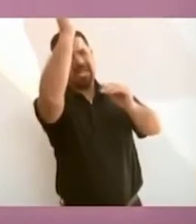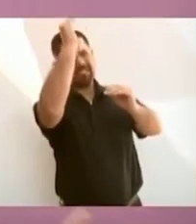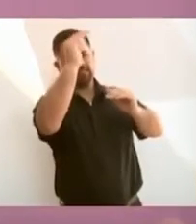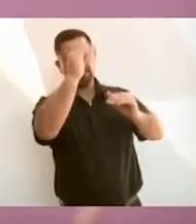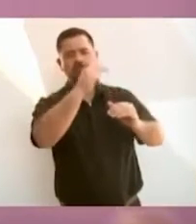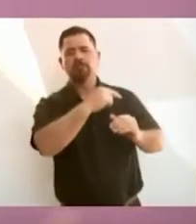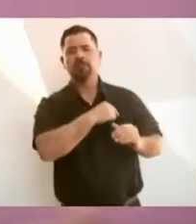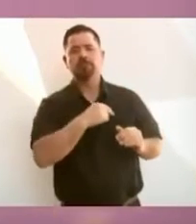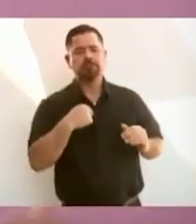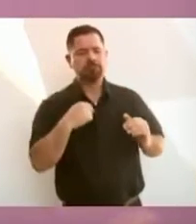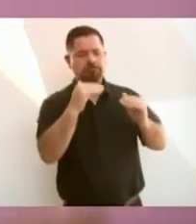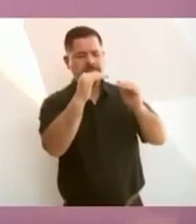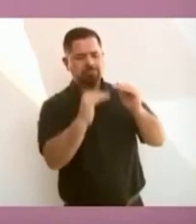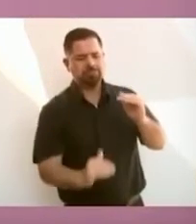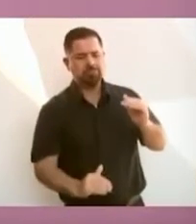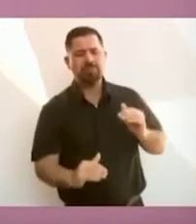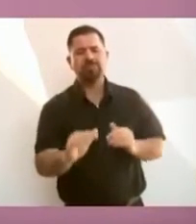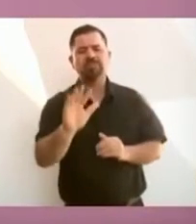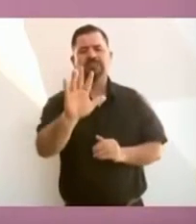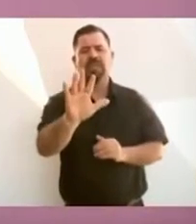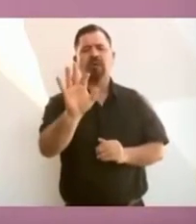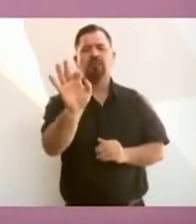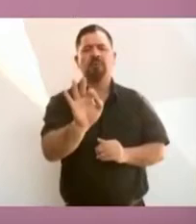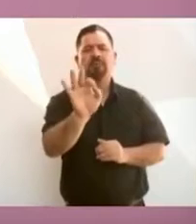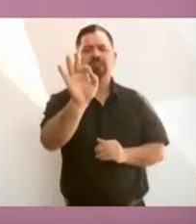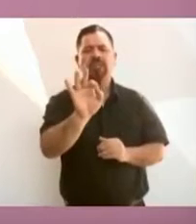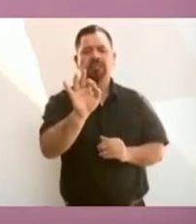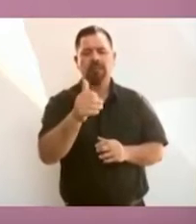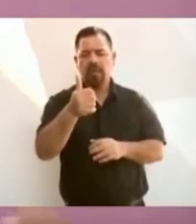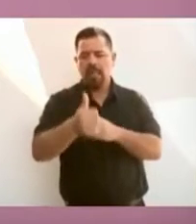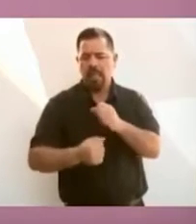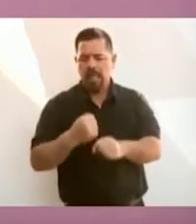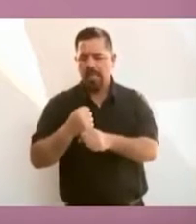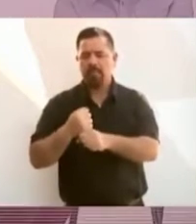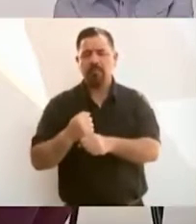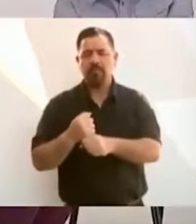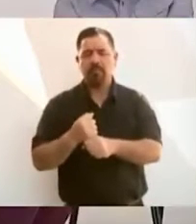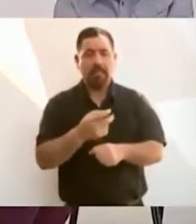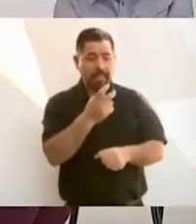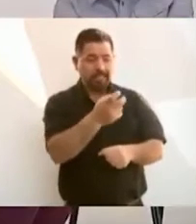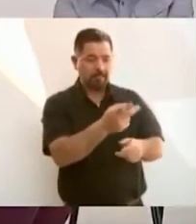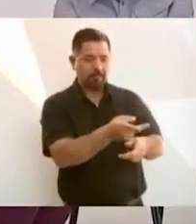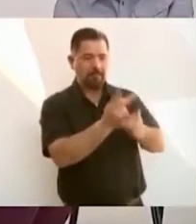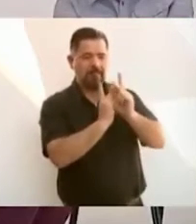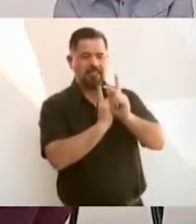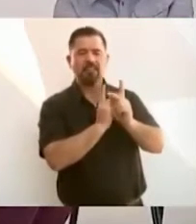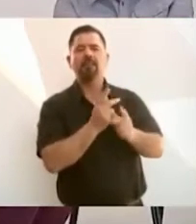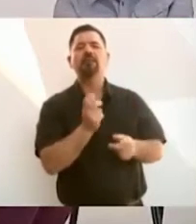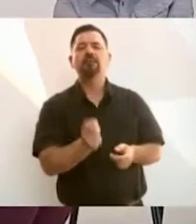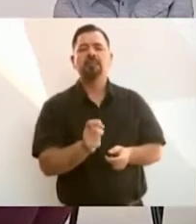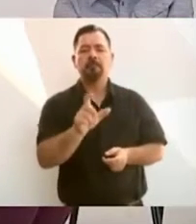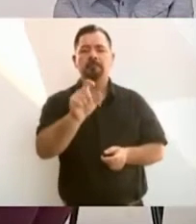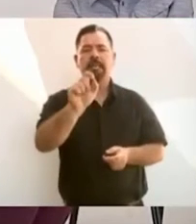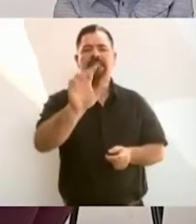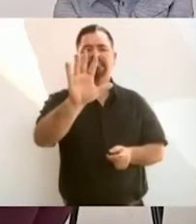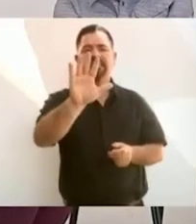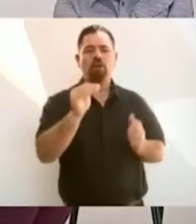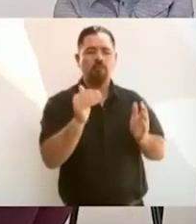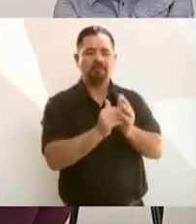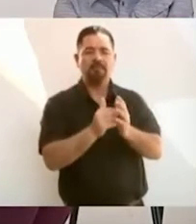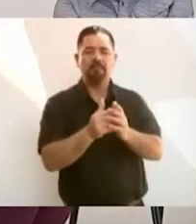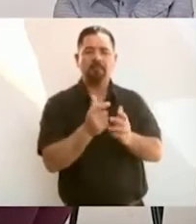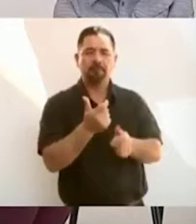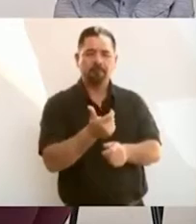tasas de interés del 5% anual, créditos de 25 mil pesos con tres